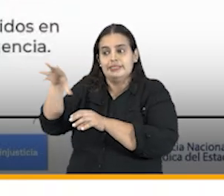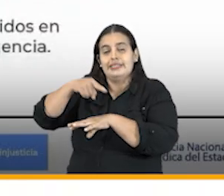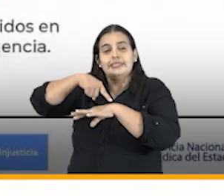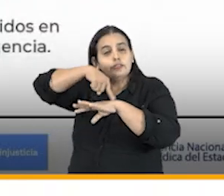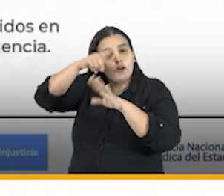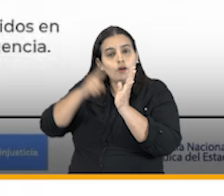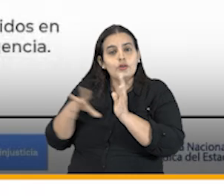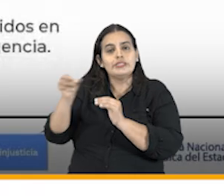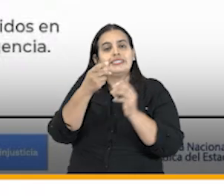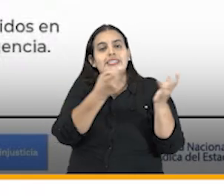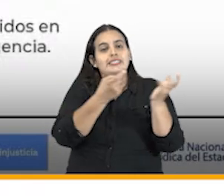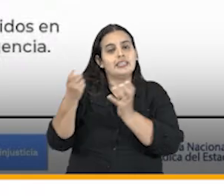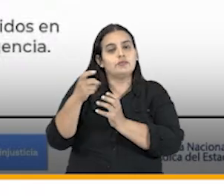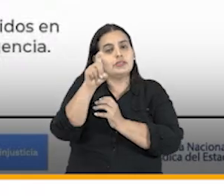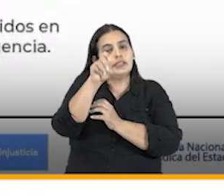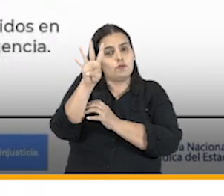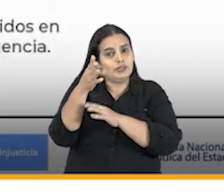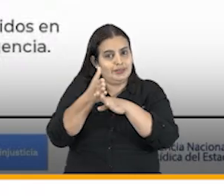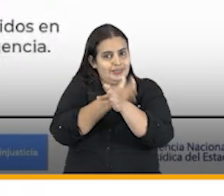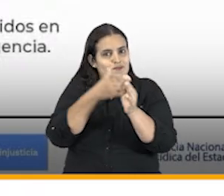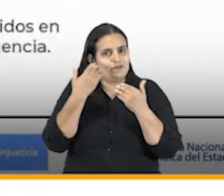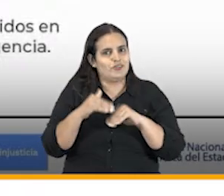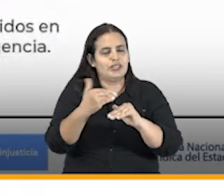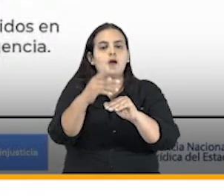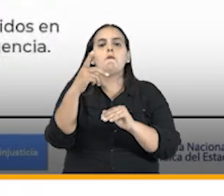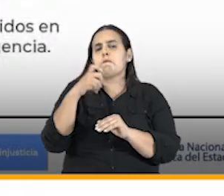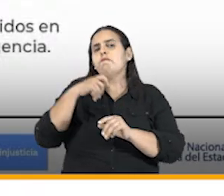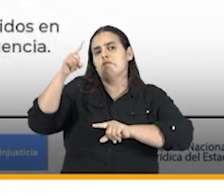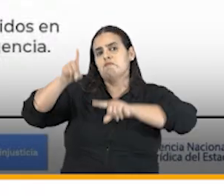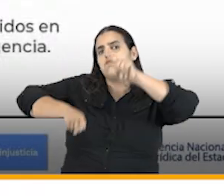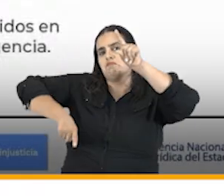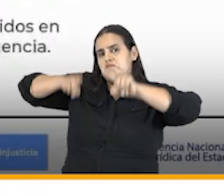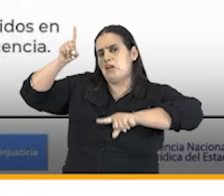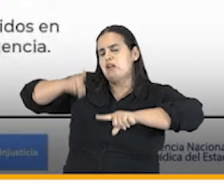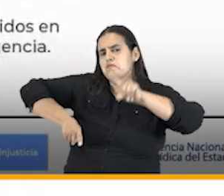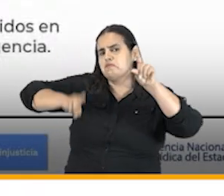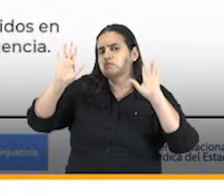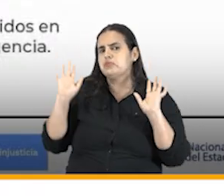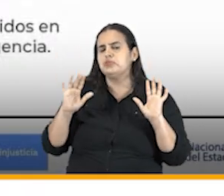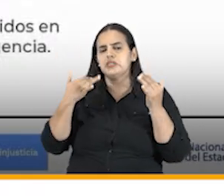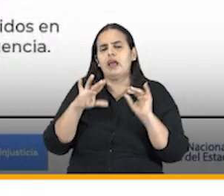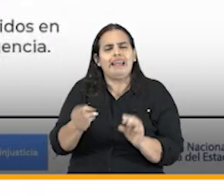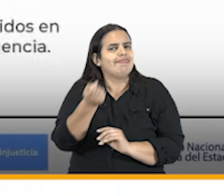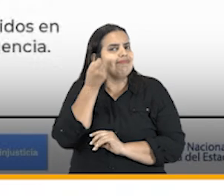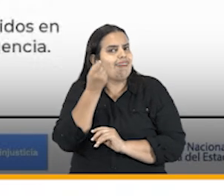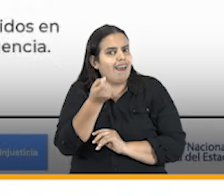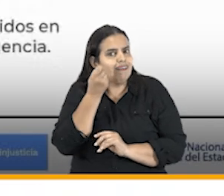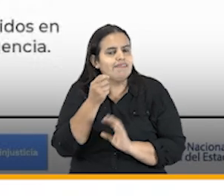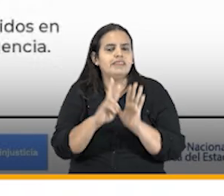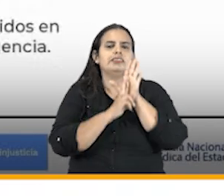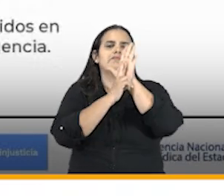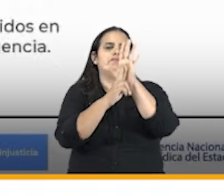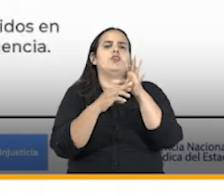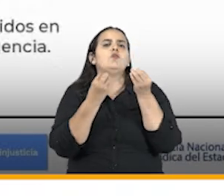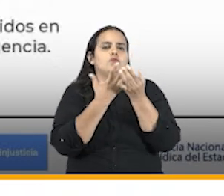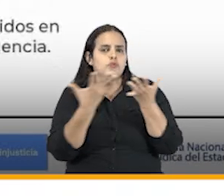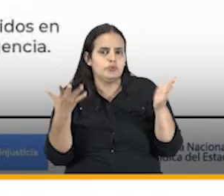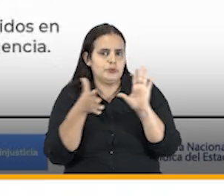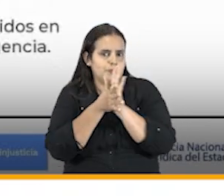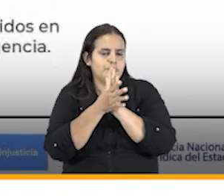664 procesos que les mencionaba pues tenemos unos que son muy delicados muy representativos